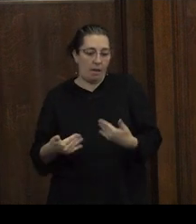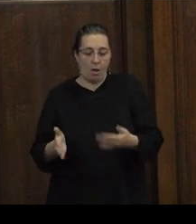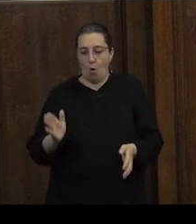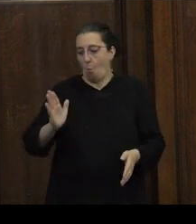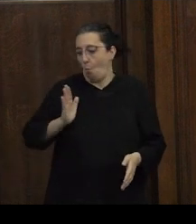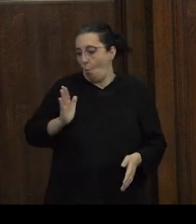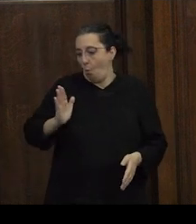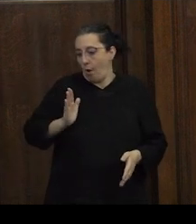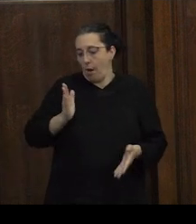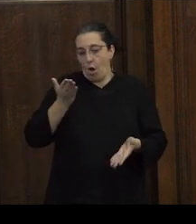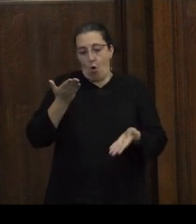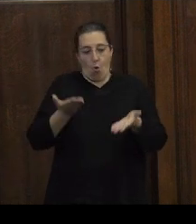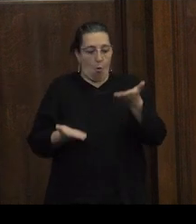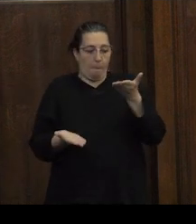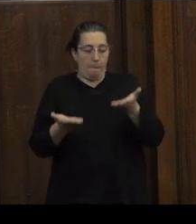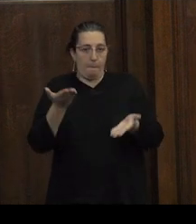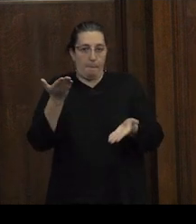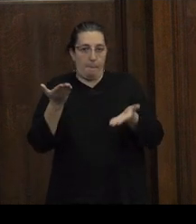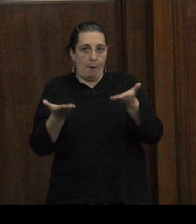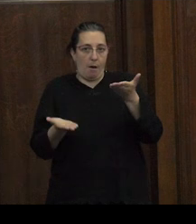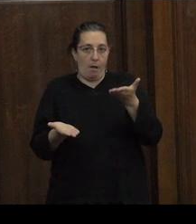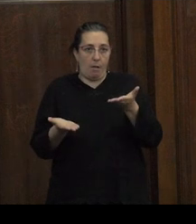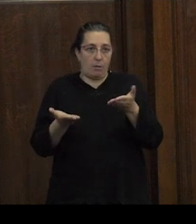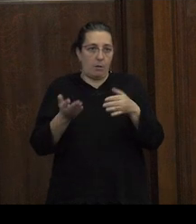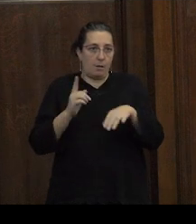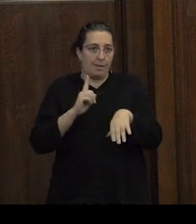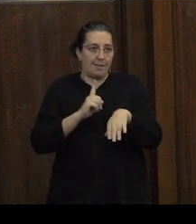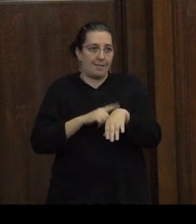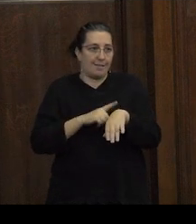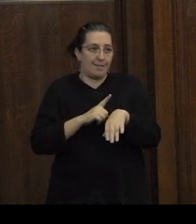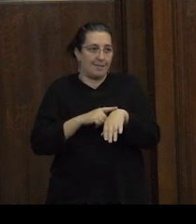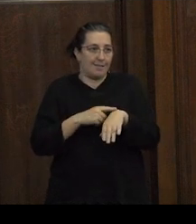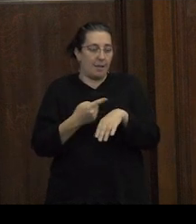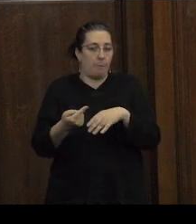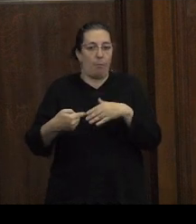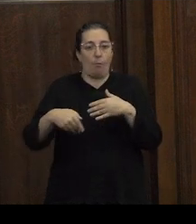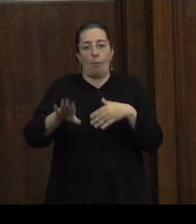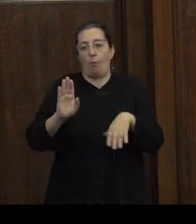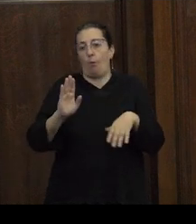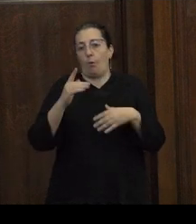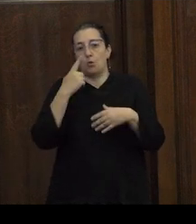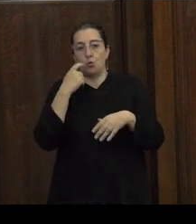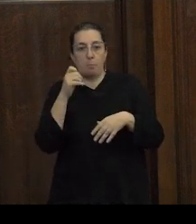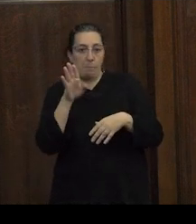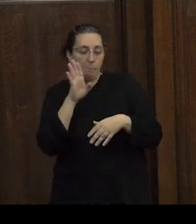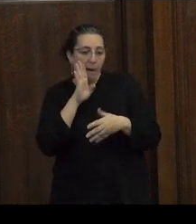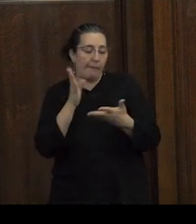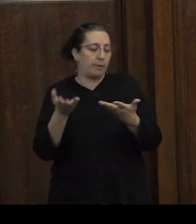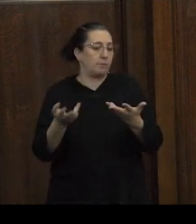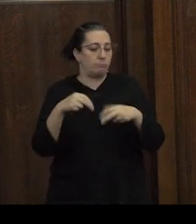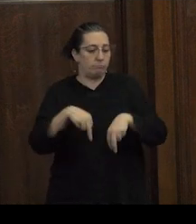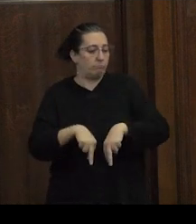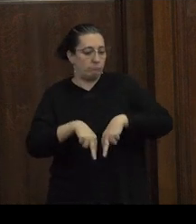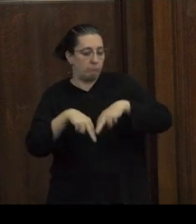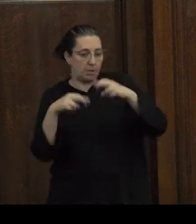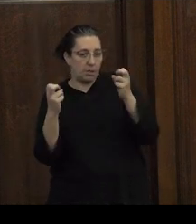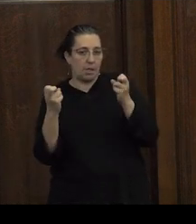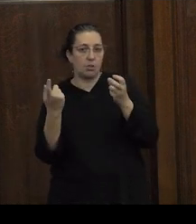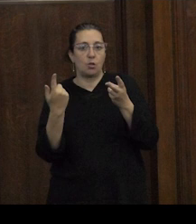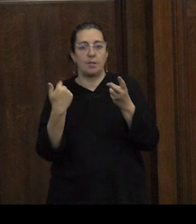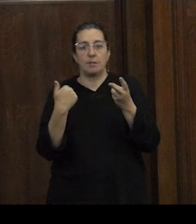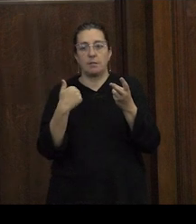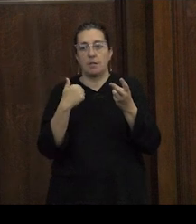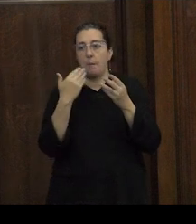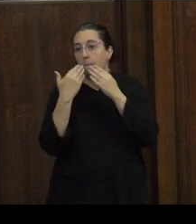comparación con el tiempo de vida de sus padres insisto que estos son estudios que se han hecho indagando las creencias